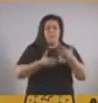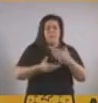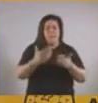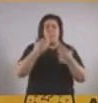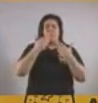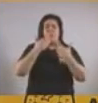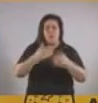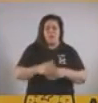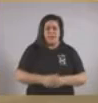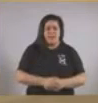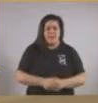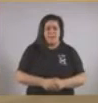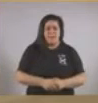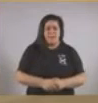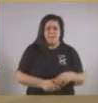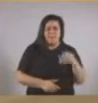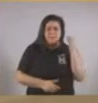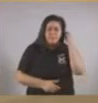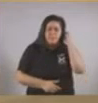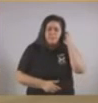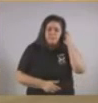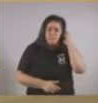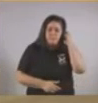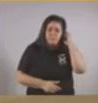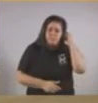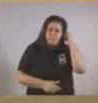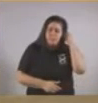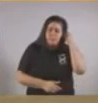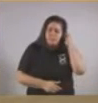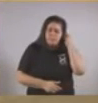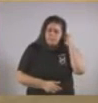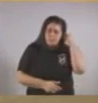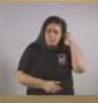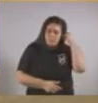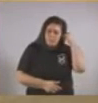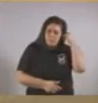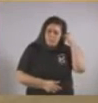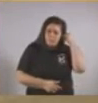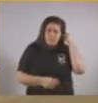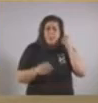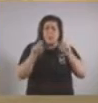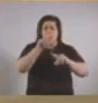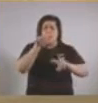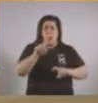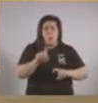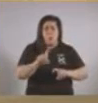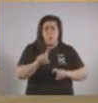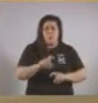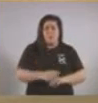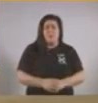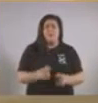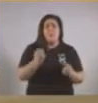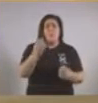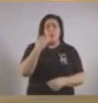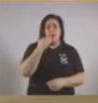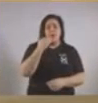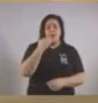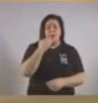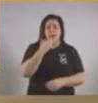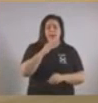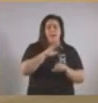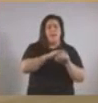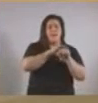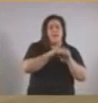Muchas gracias. Entiendo que tenemos algunas preguntas. ¿Qué tal? Muy buenas tardes, jefe de gobierno porteño,